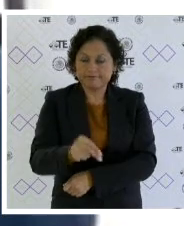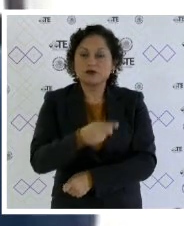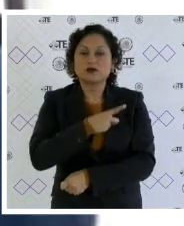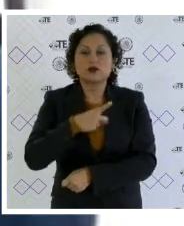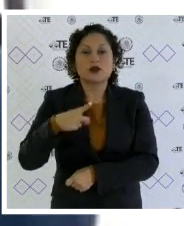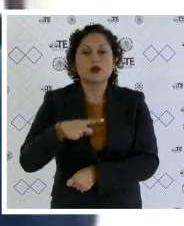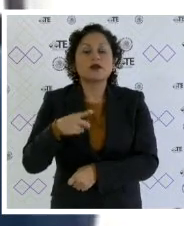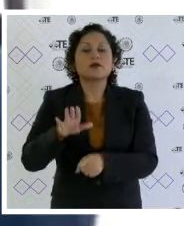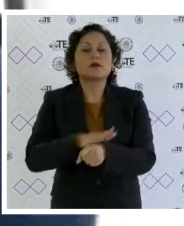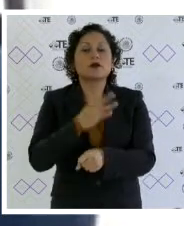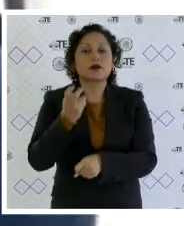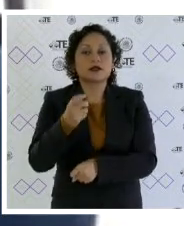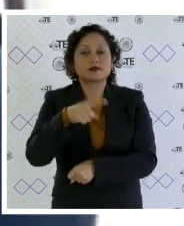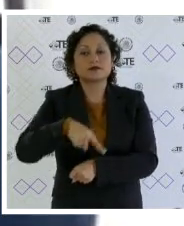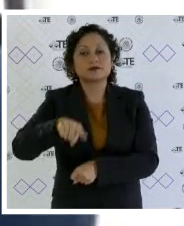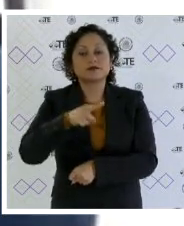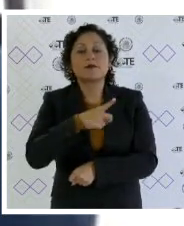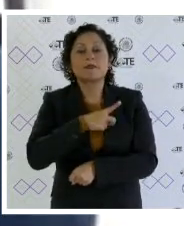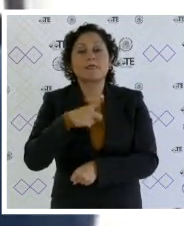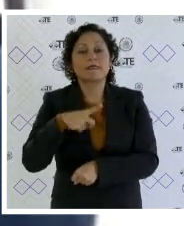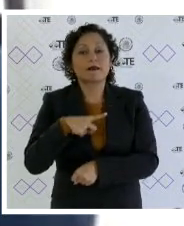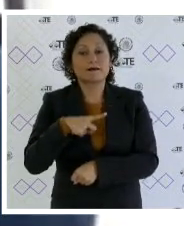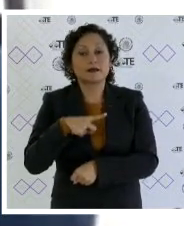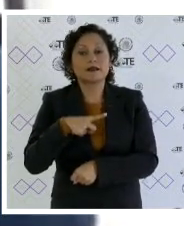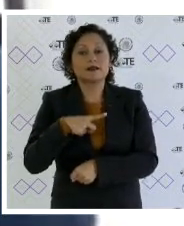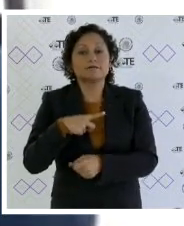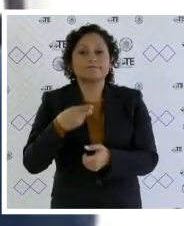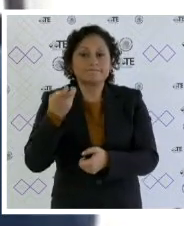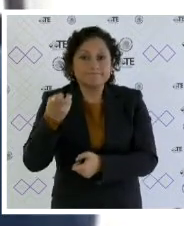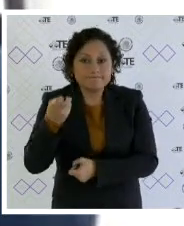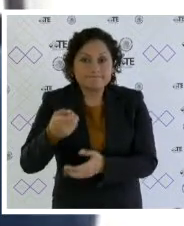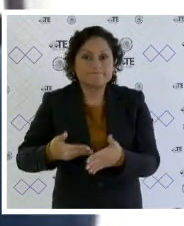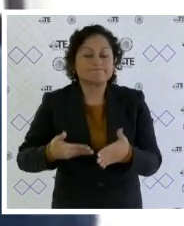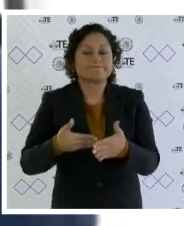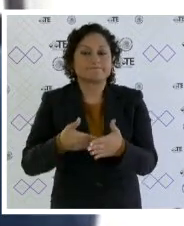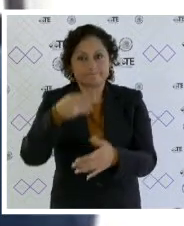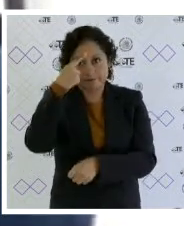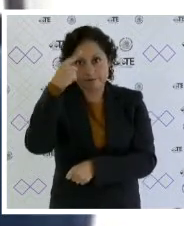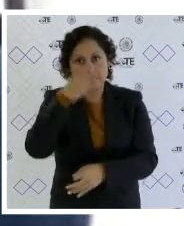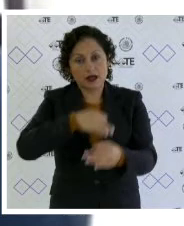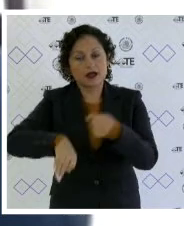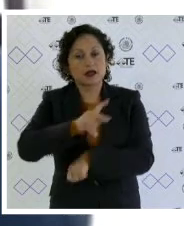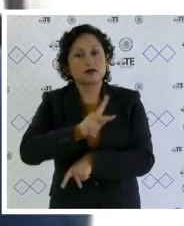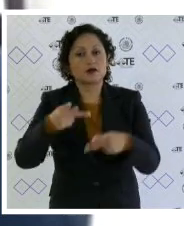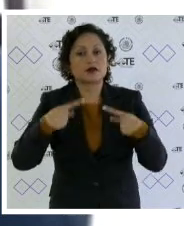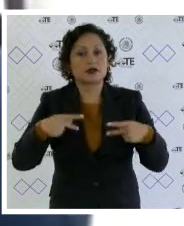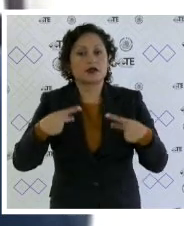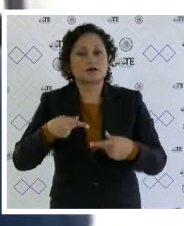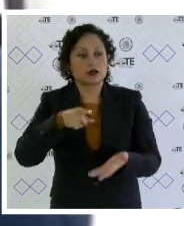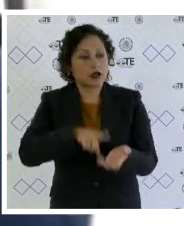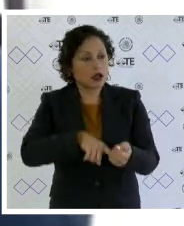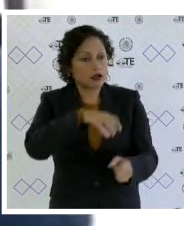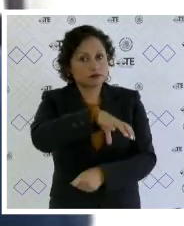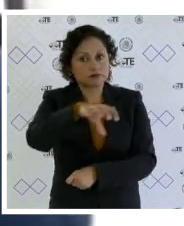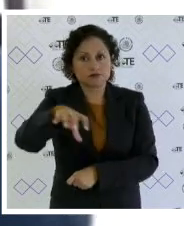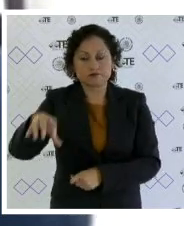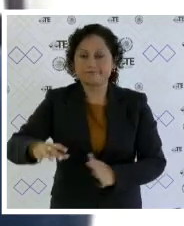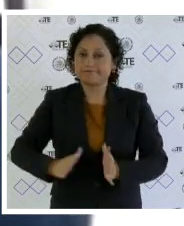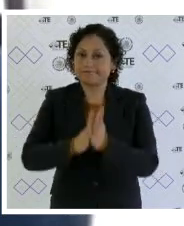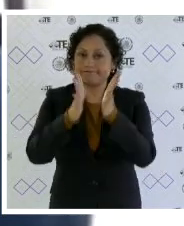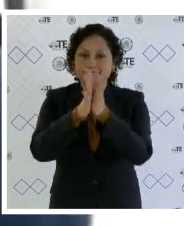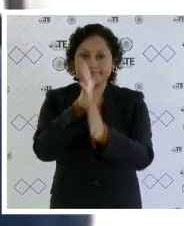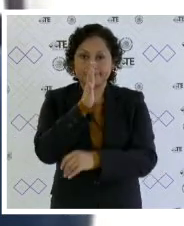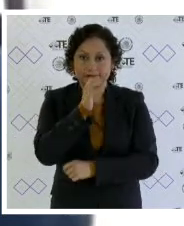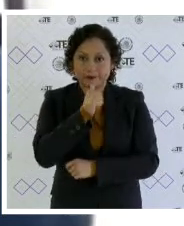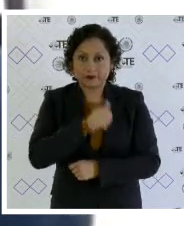circunstancia se traduce en un impedimento u obstáculo para la participación plena de quienes integran los pueblos barrios y comunidades